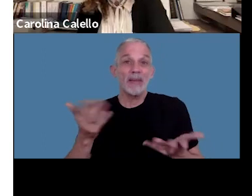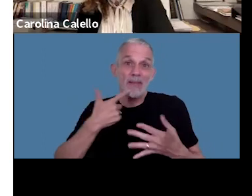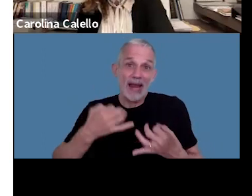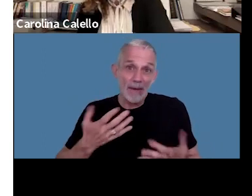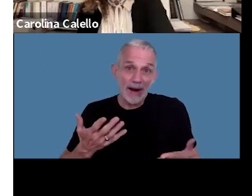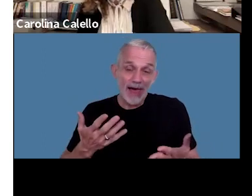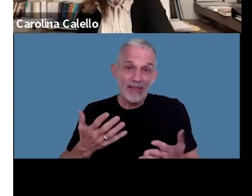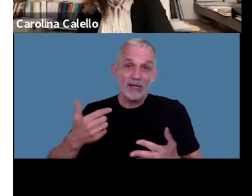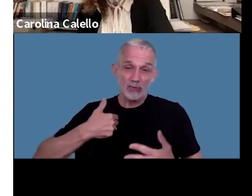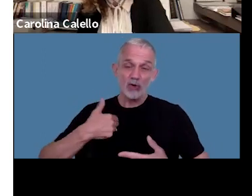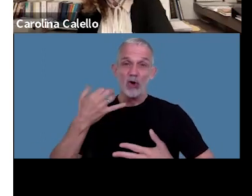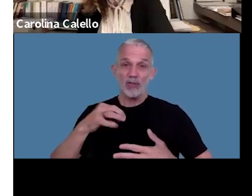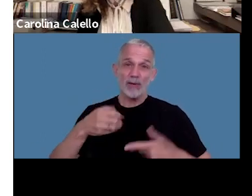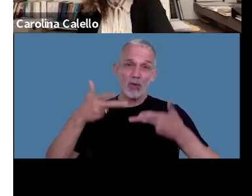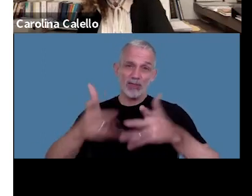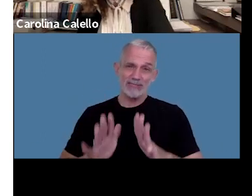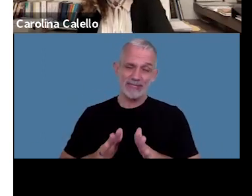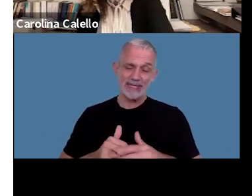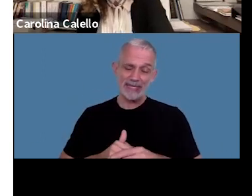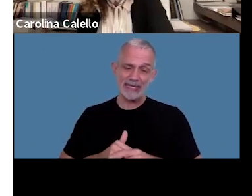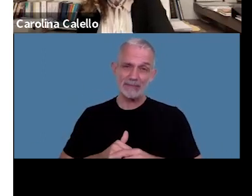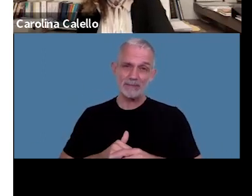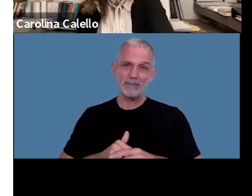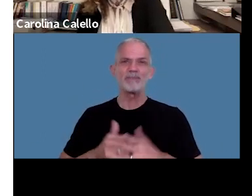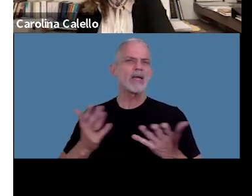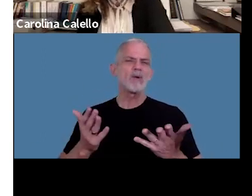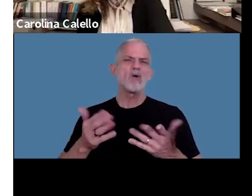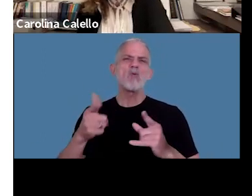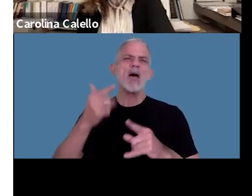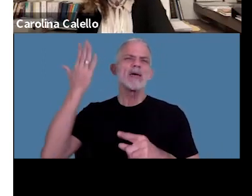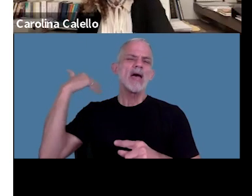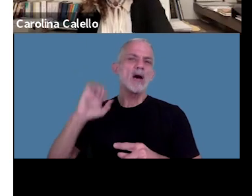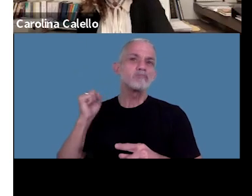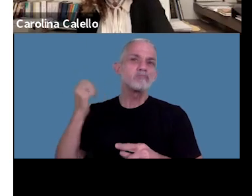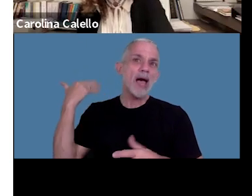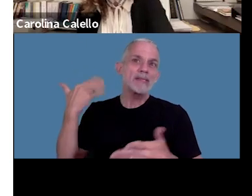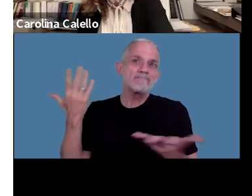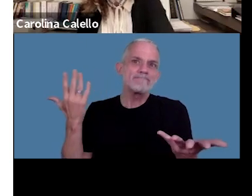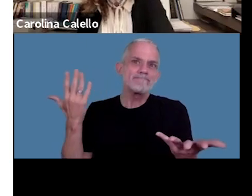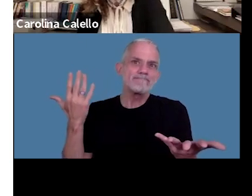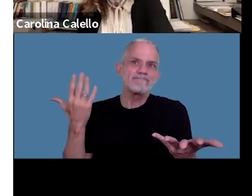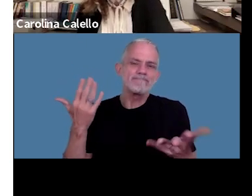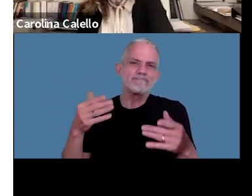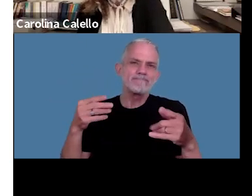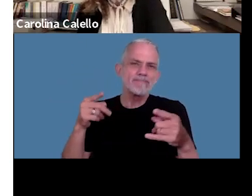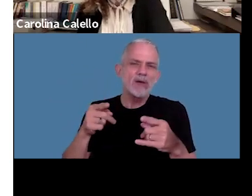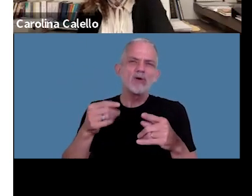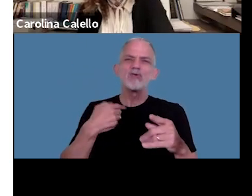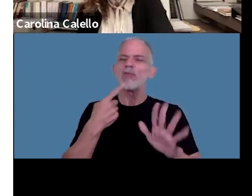es que debo decirte que no hay precedentes que avalen esto por eso yo aclaré